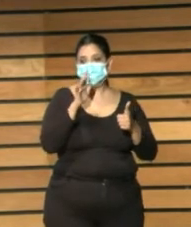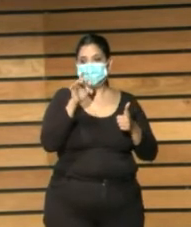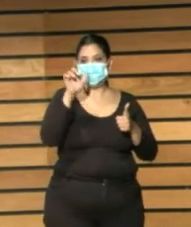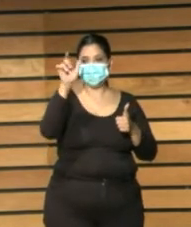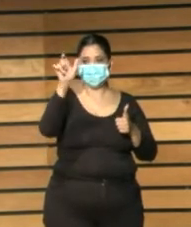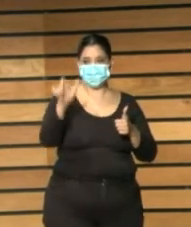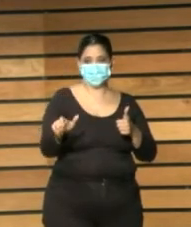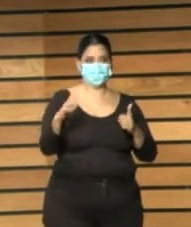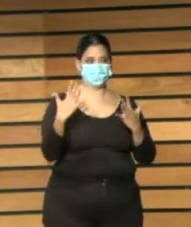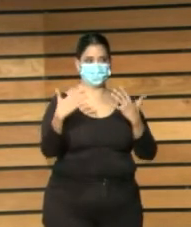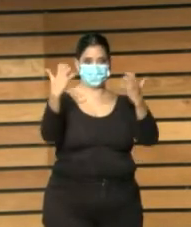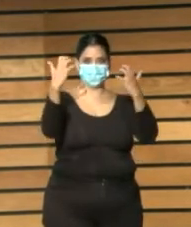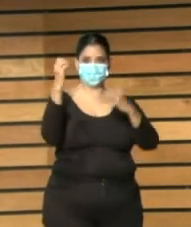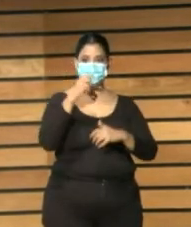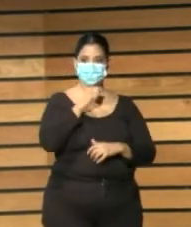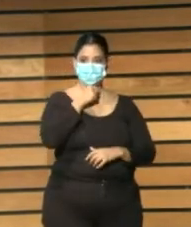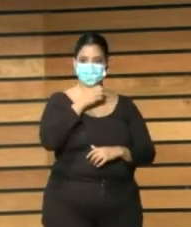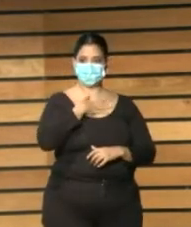¿Nona? ¿no?